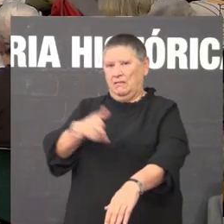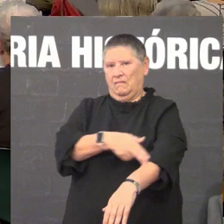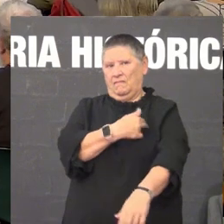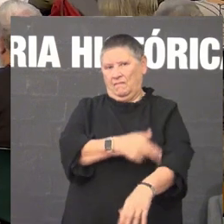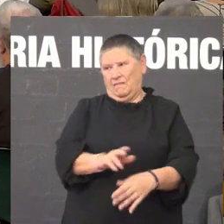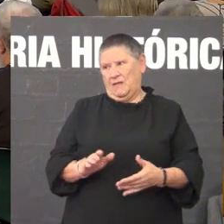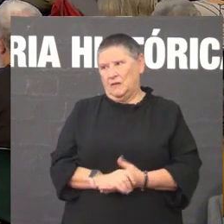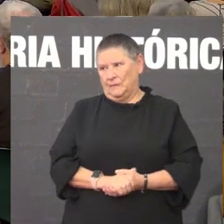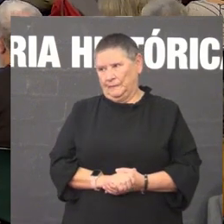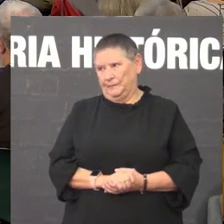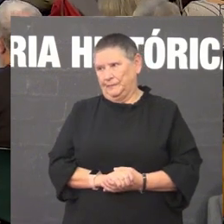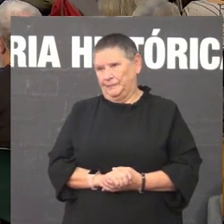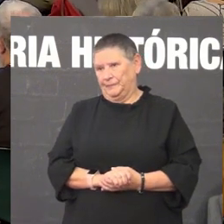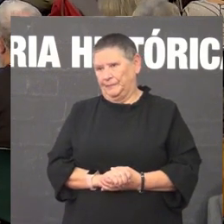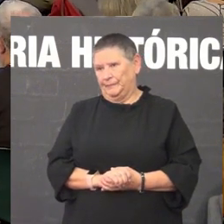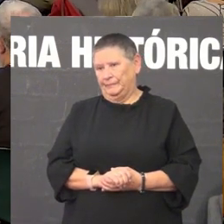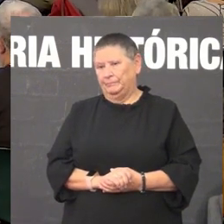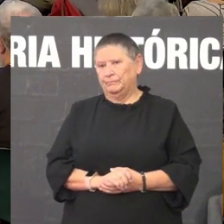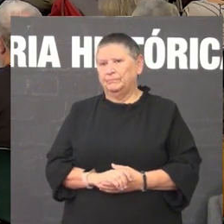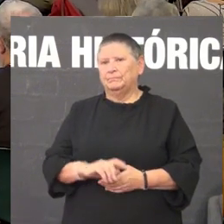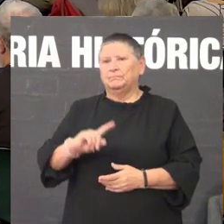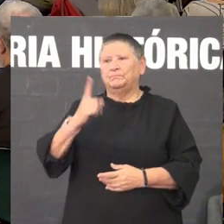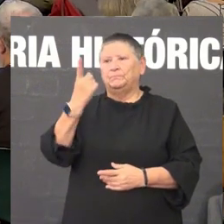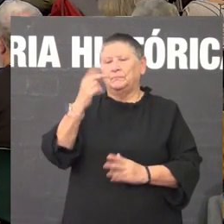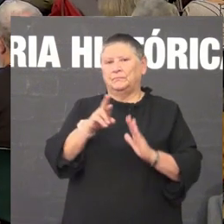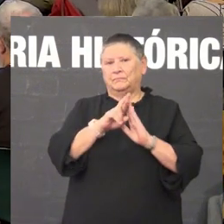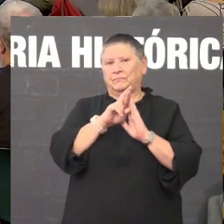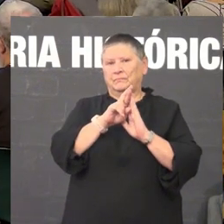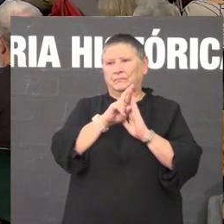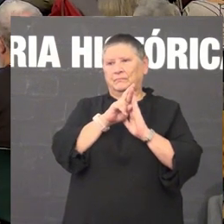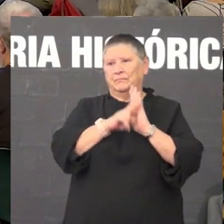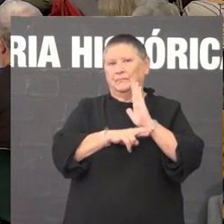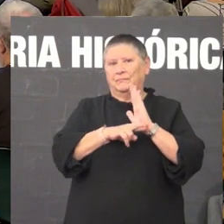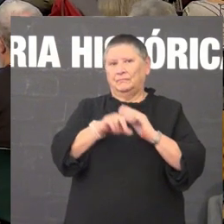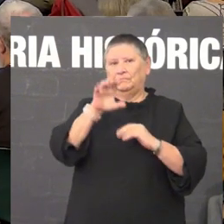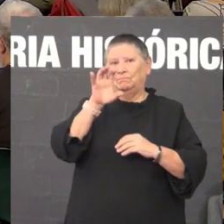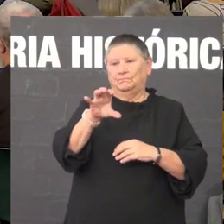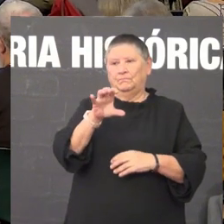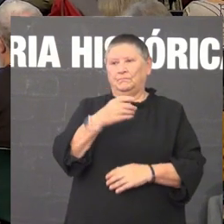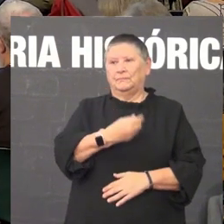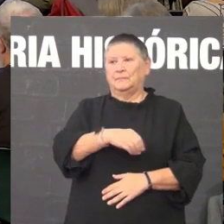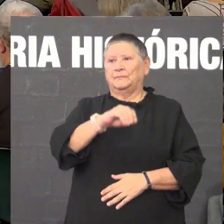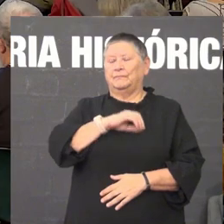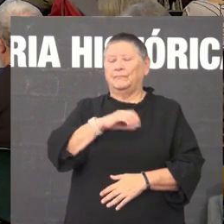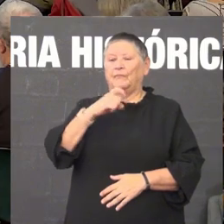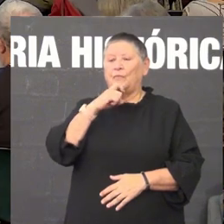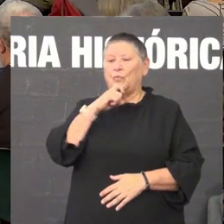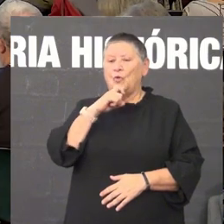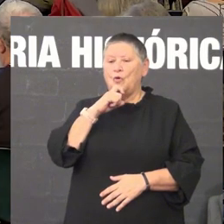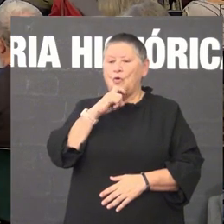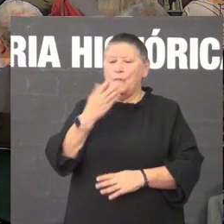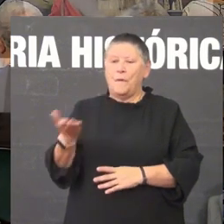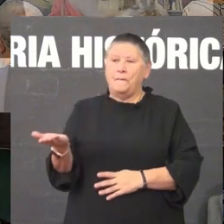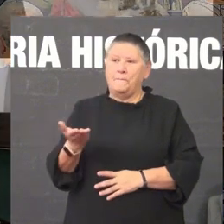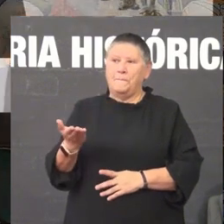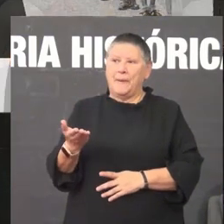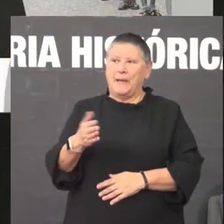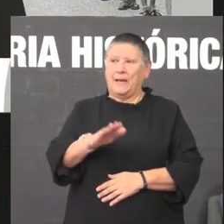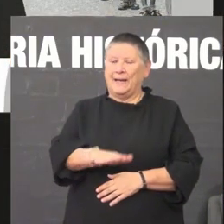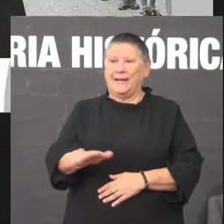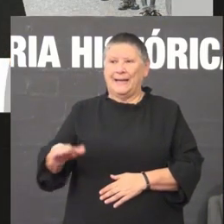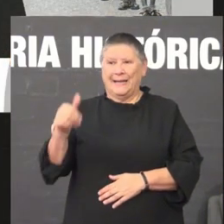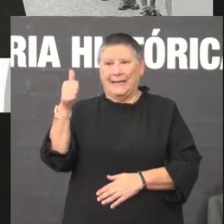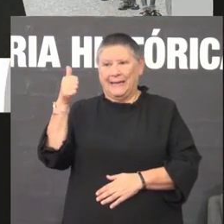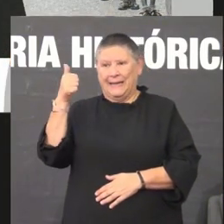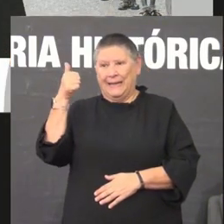anteriores o primeiro regulamento no Estado Español que marca como hai que bater nos nenos digo nenos porque